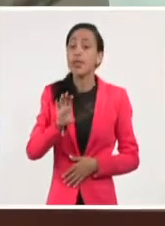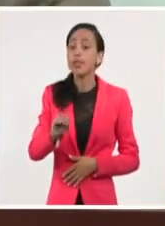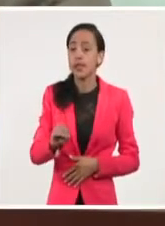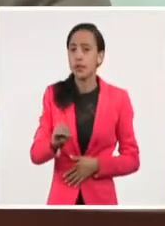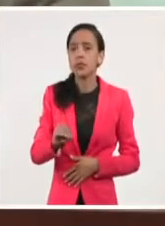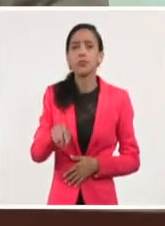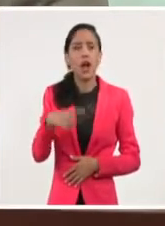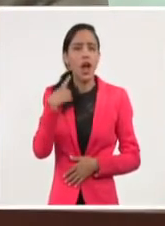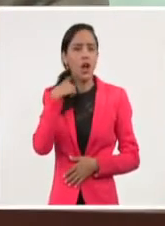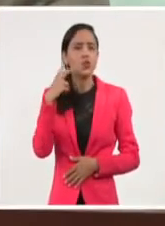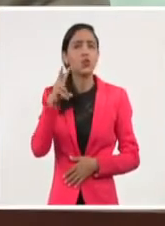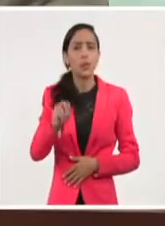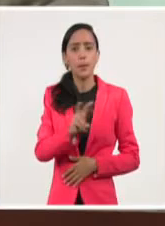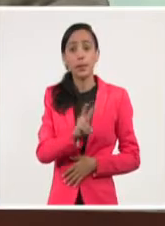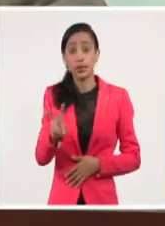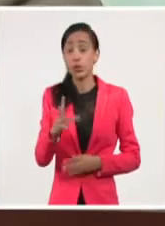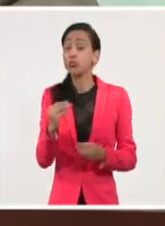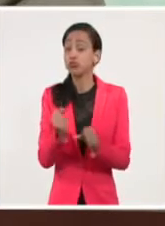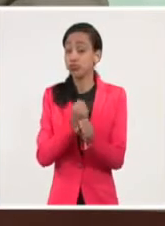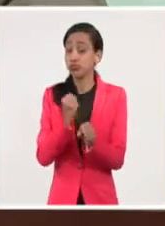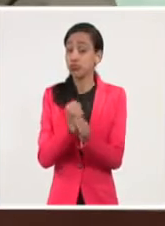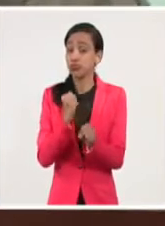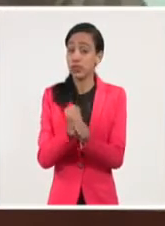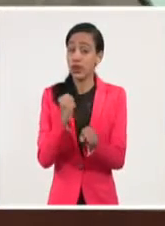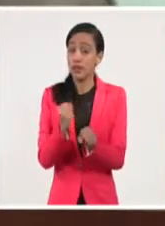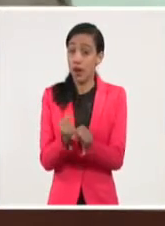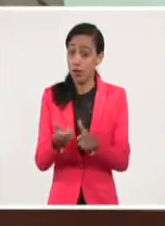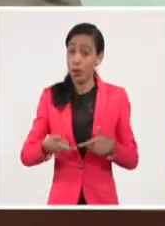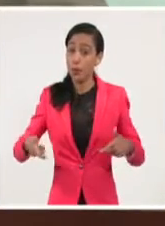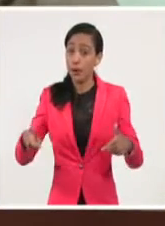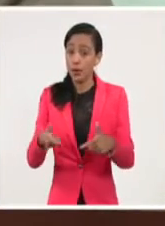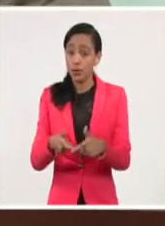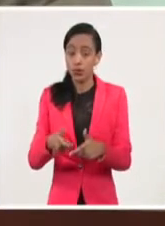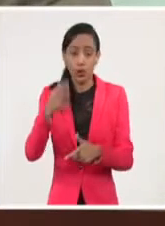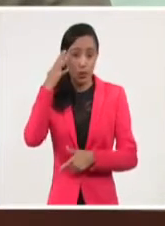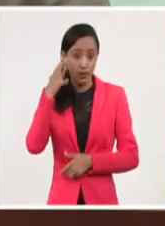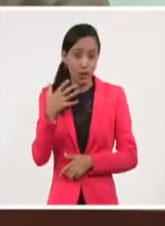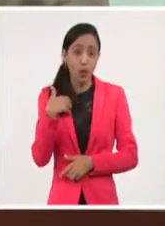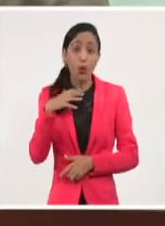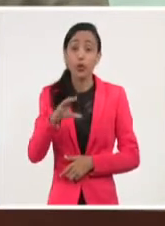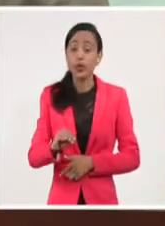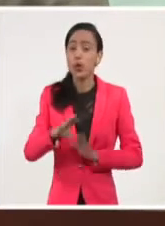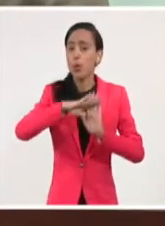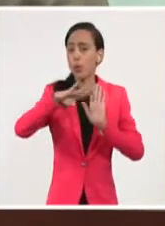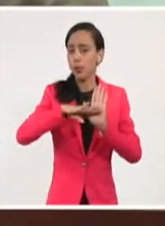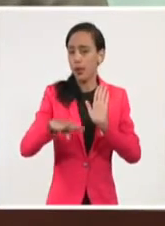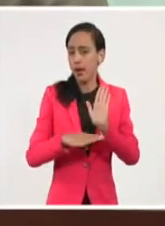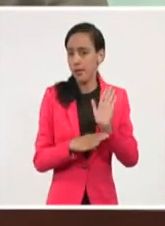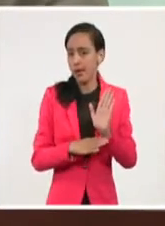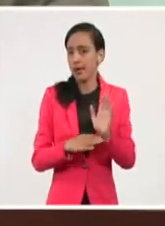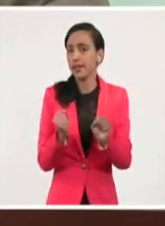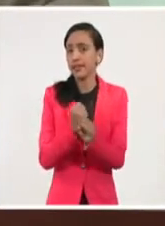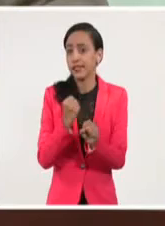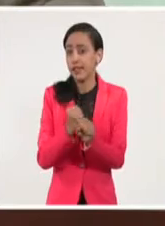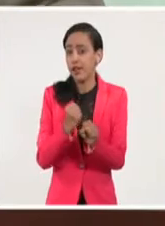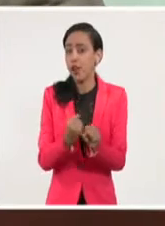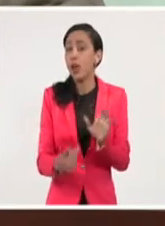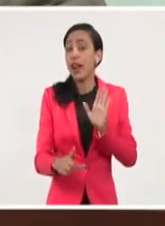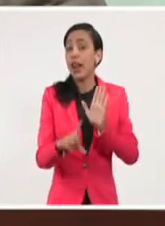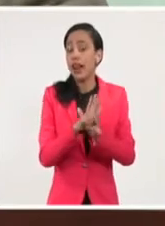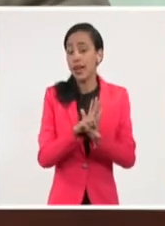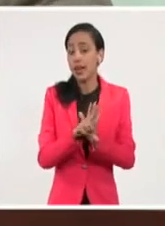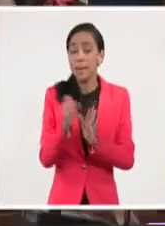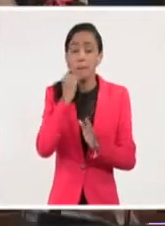2022 incluye grandes retos para el trabajo del Consejo de Estado. Señaló que el cronograma legislativo será el más intenso